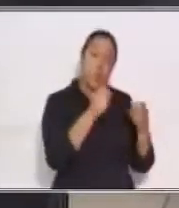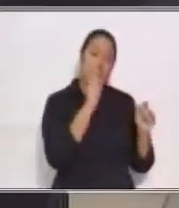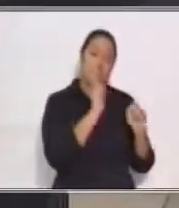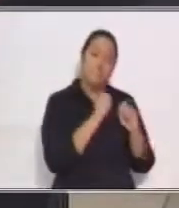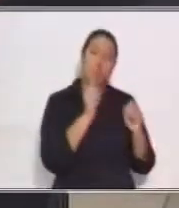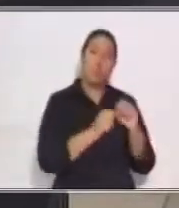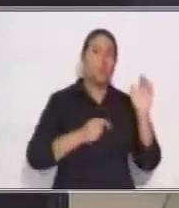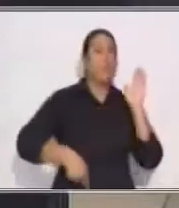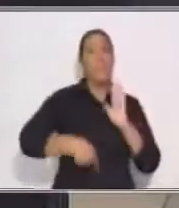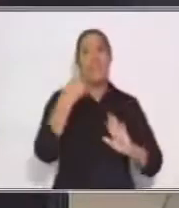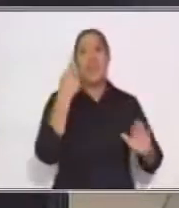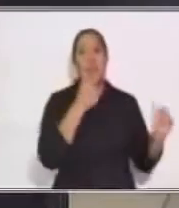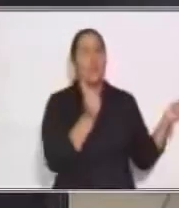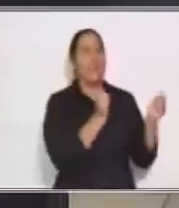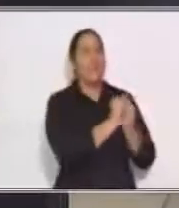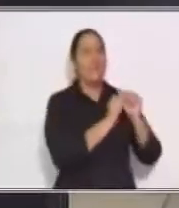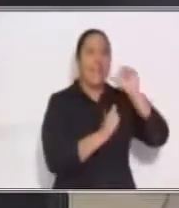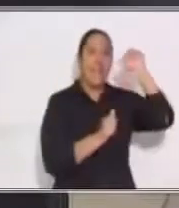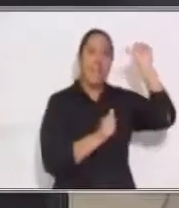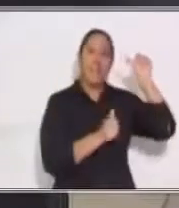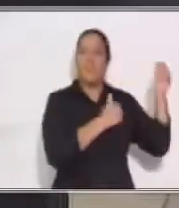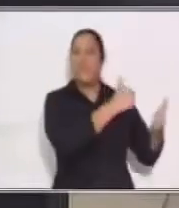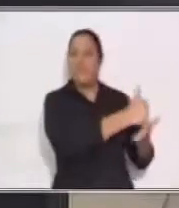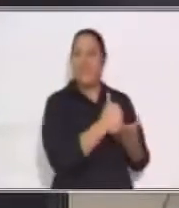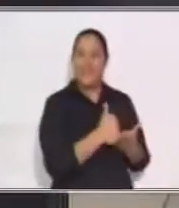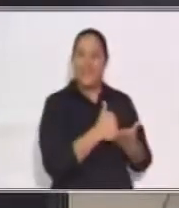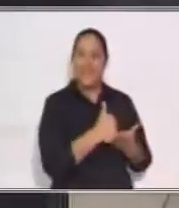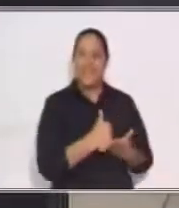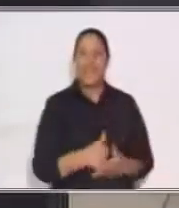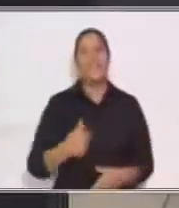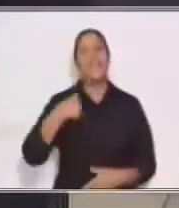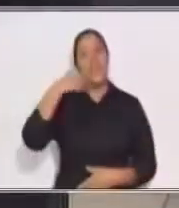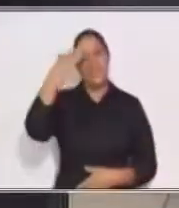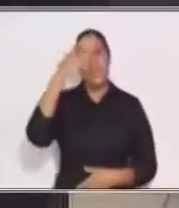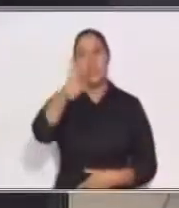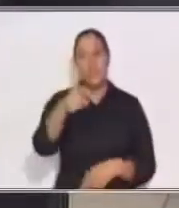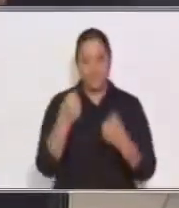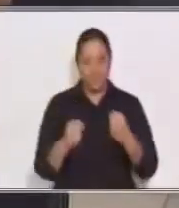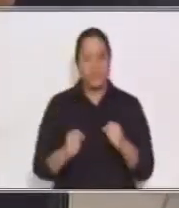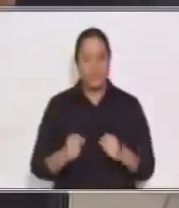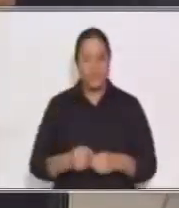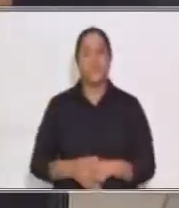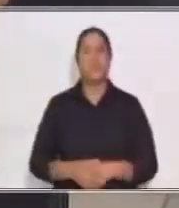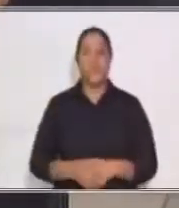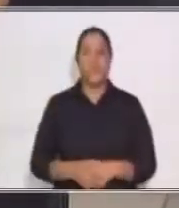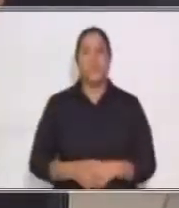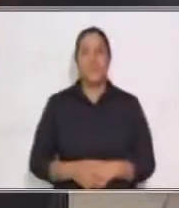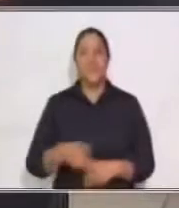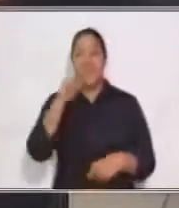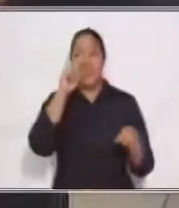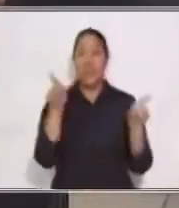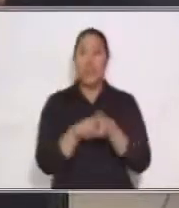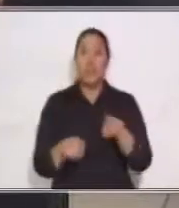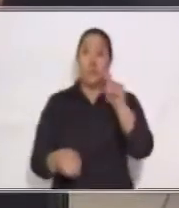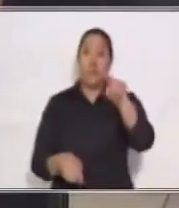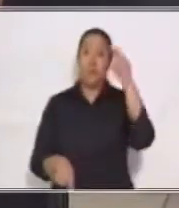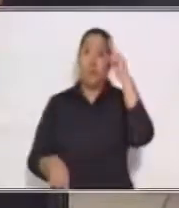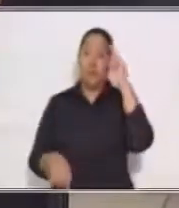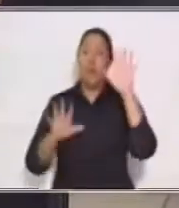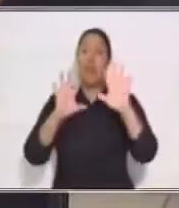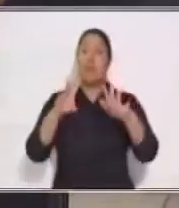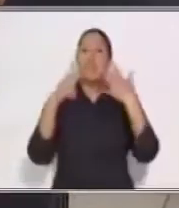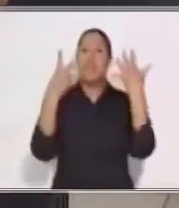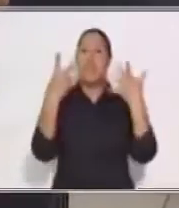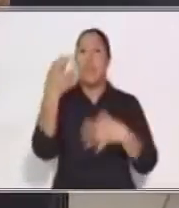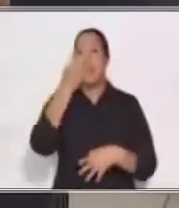una vez con el adulto responsable. ¿Verdad que sí lo van a hacer? Yo sé que sí. Muy bien. También les recuerdo que el 17 de